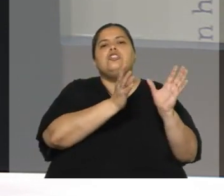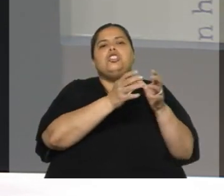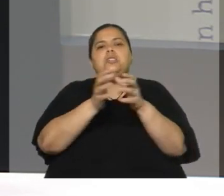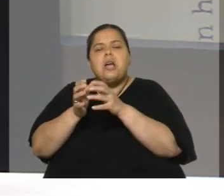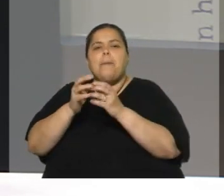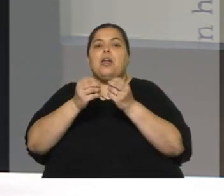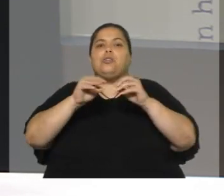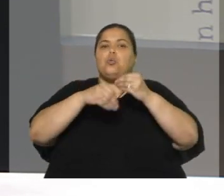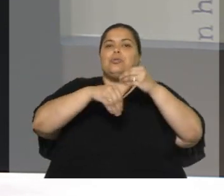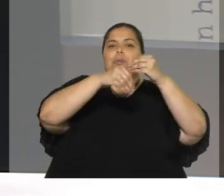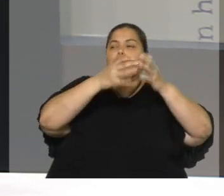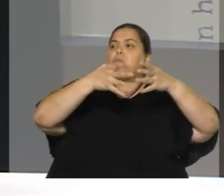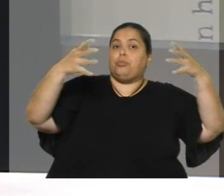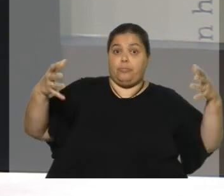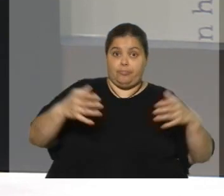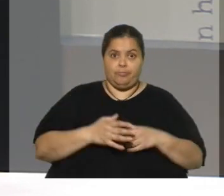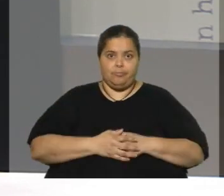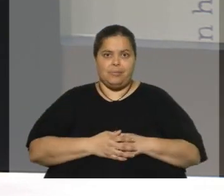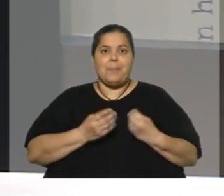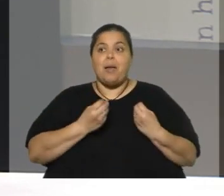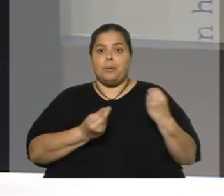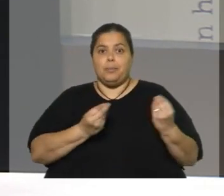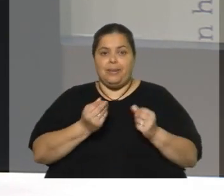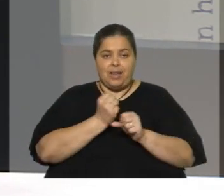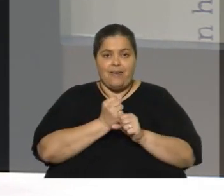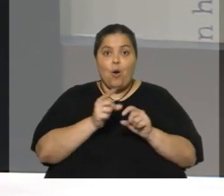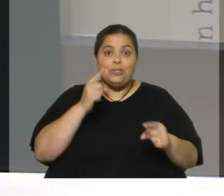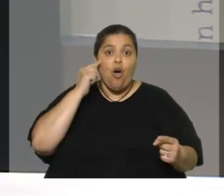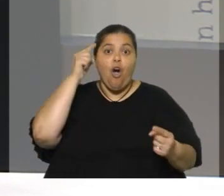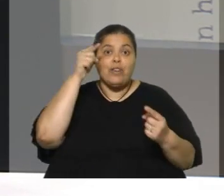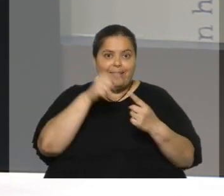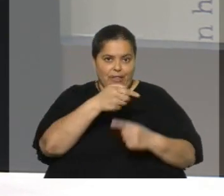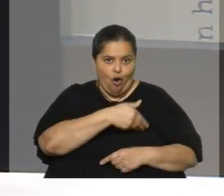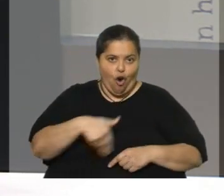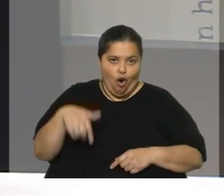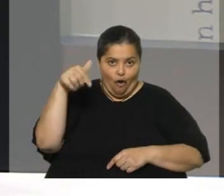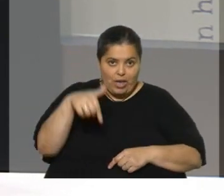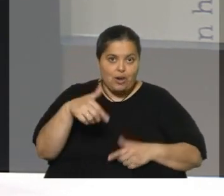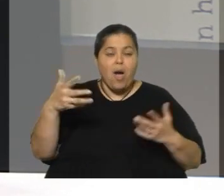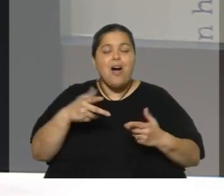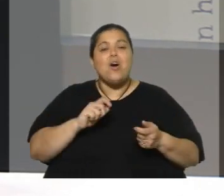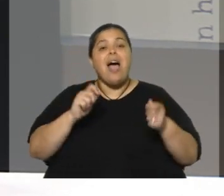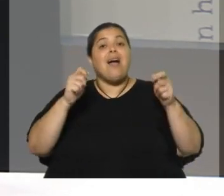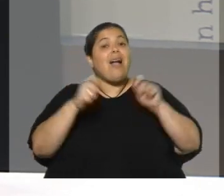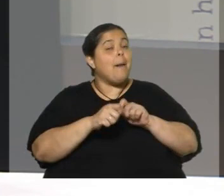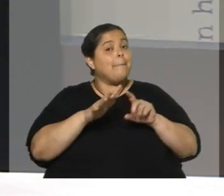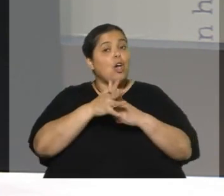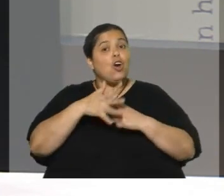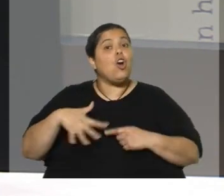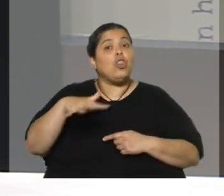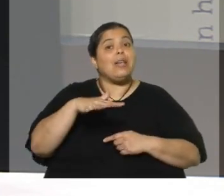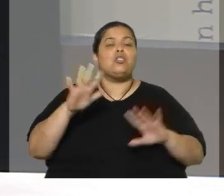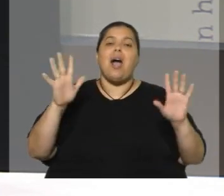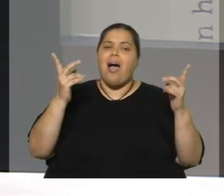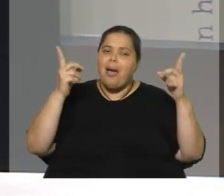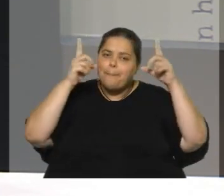a ese nivel, bueno, ese era el objetivo del gobierno, ese era el objetivo del gobierno. Con este cambio de contexto se hace más difícil, hay